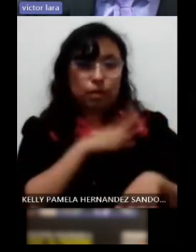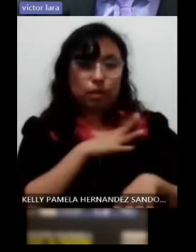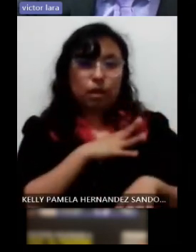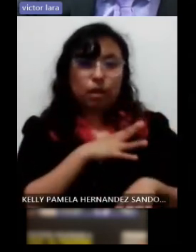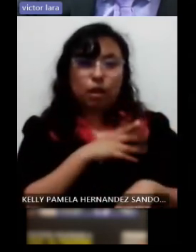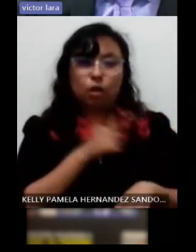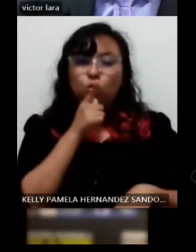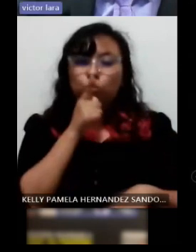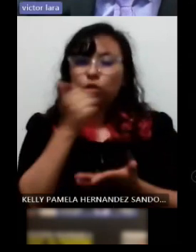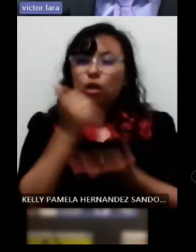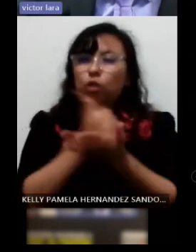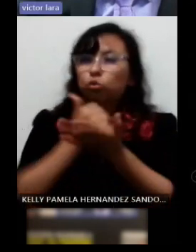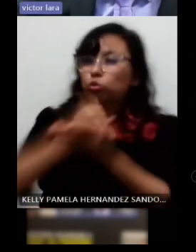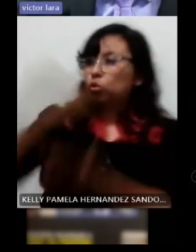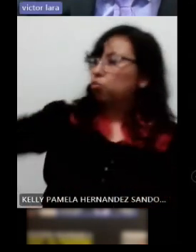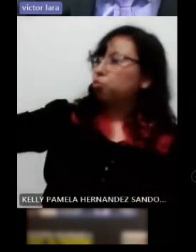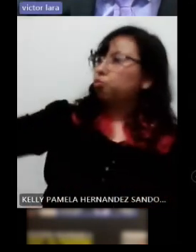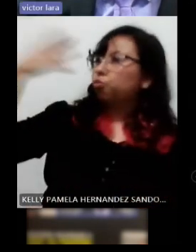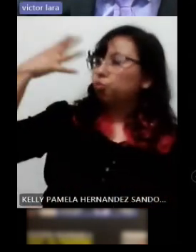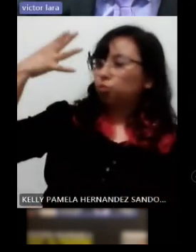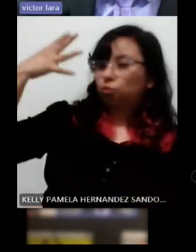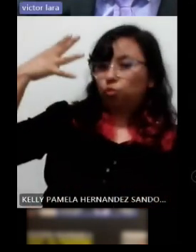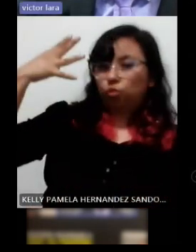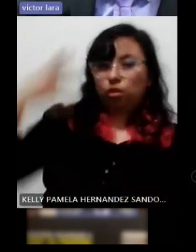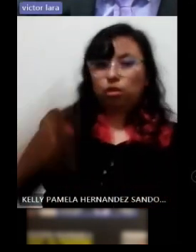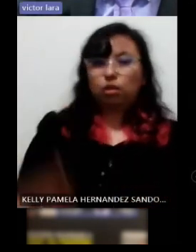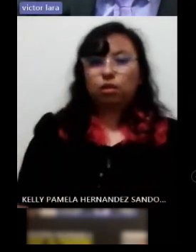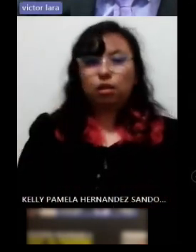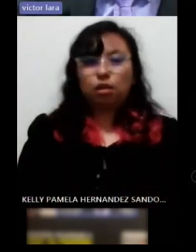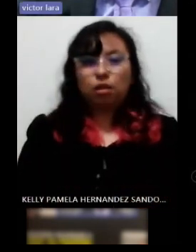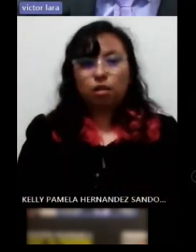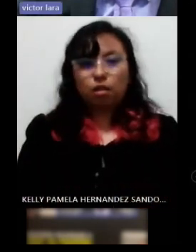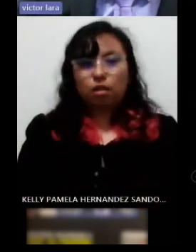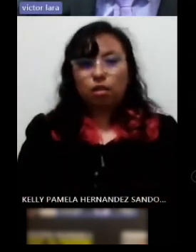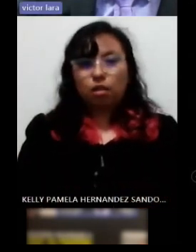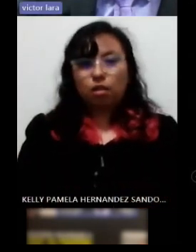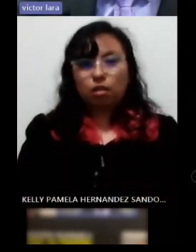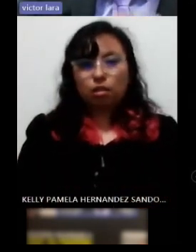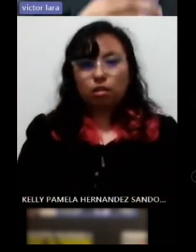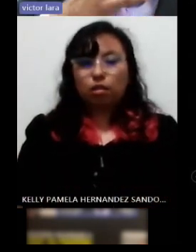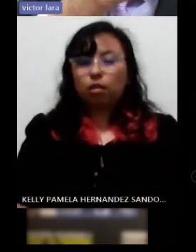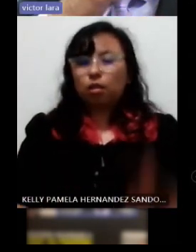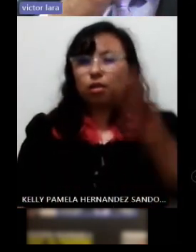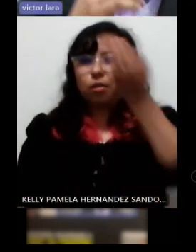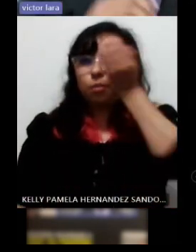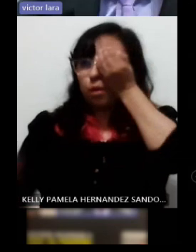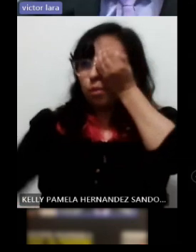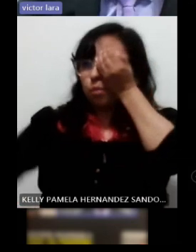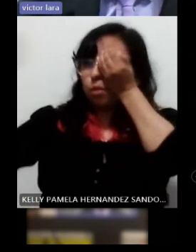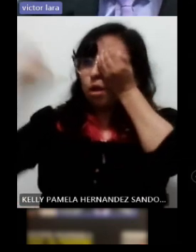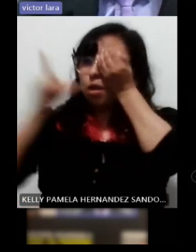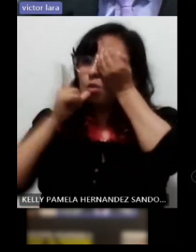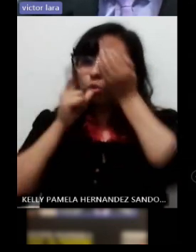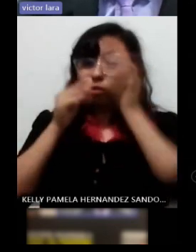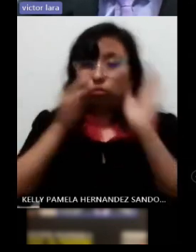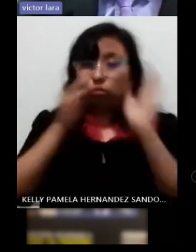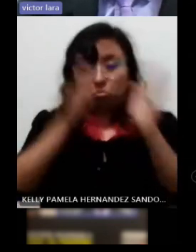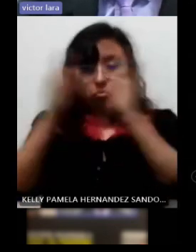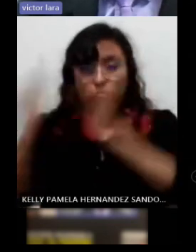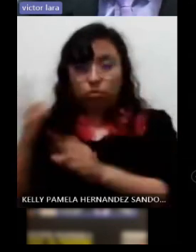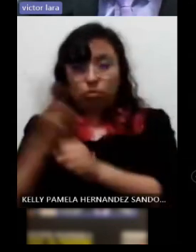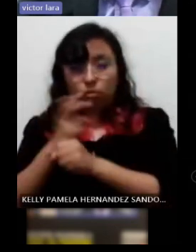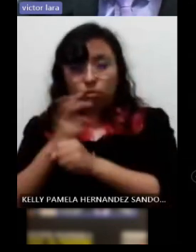y en este caso tiene un parche que le ocluye un ojito en el segundo video ustedes pueden ver un bebé